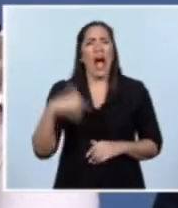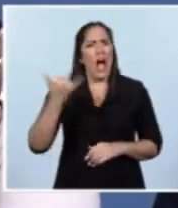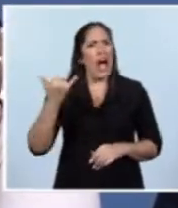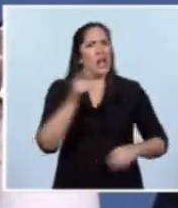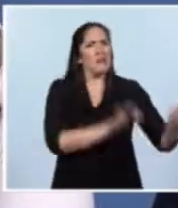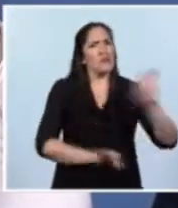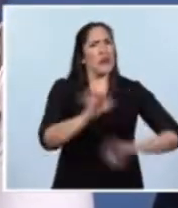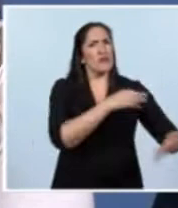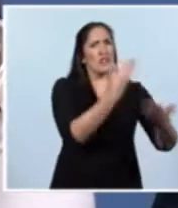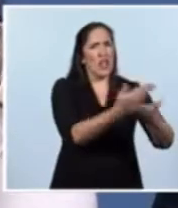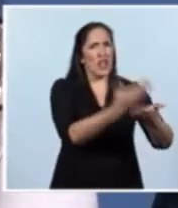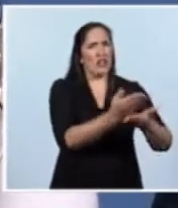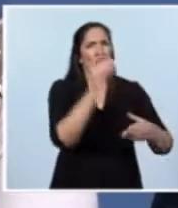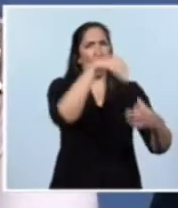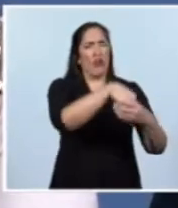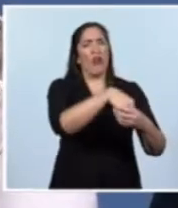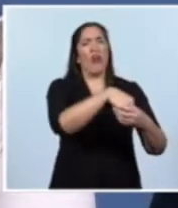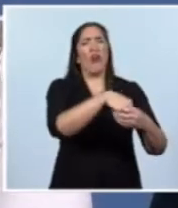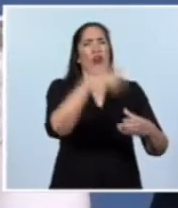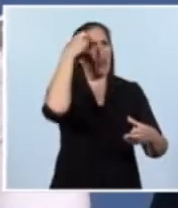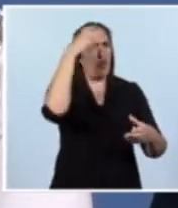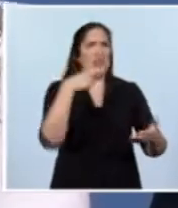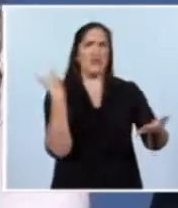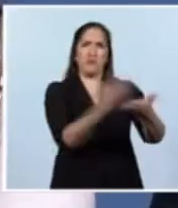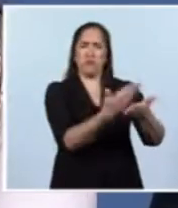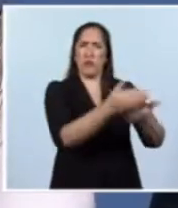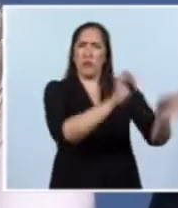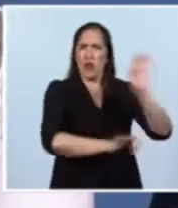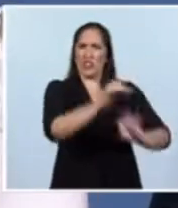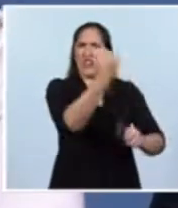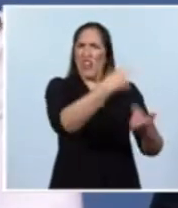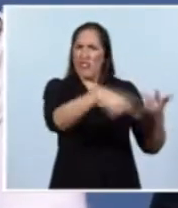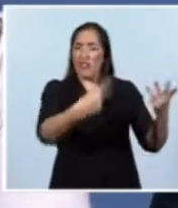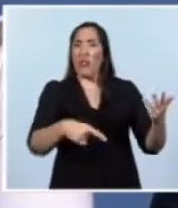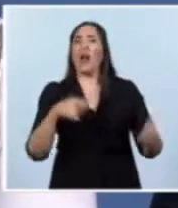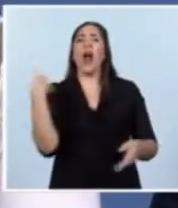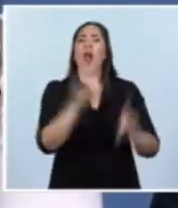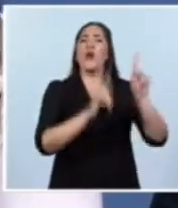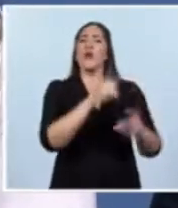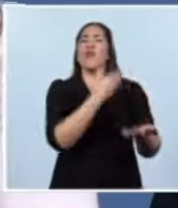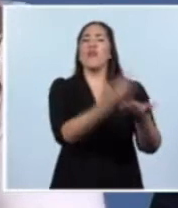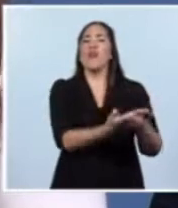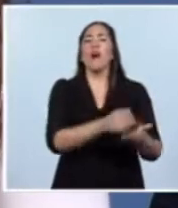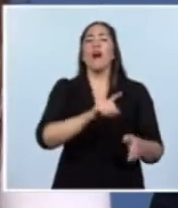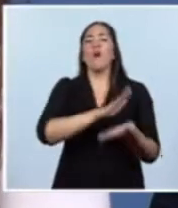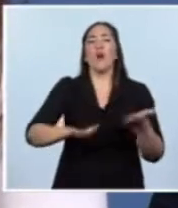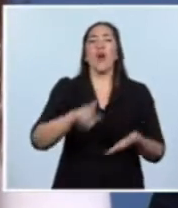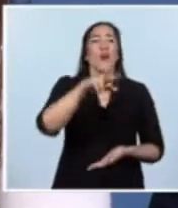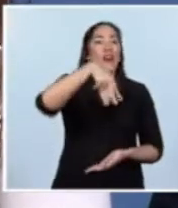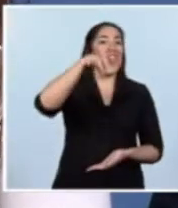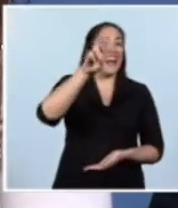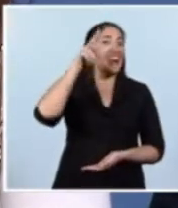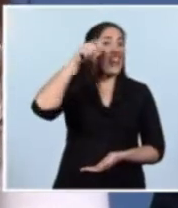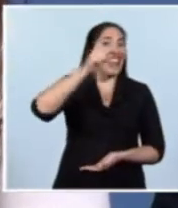presentados en el Poder Legislativo sobre el reemplazo del RENAR por una agencia nacional de